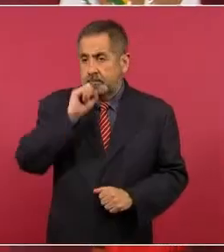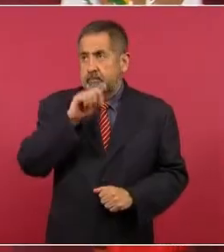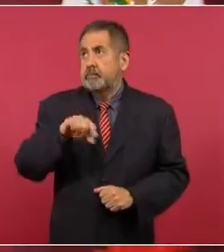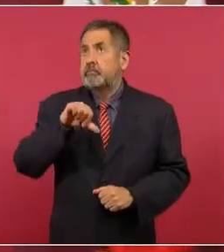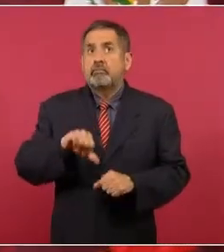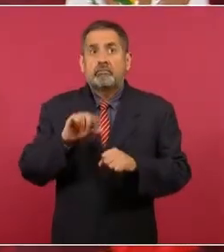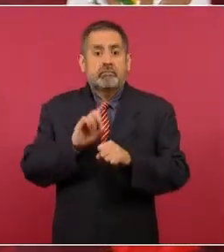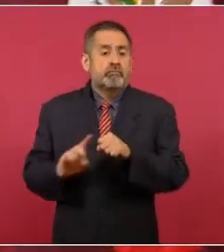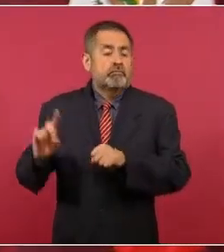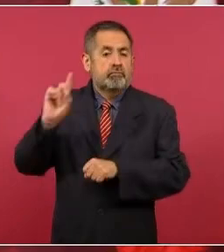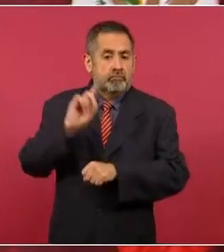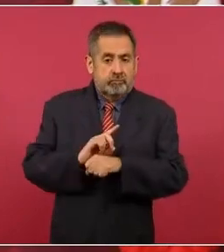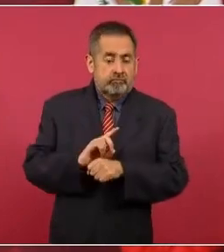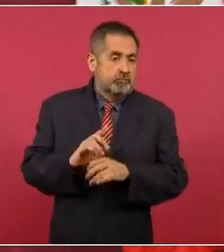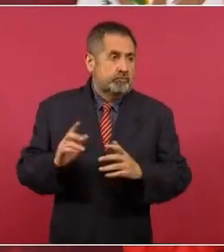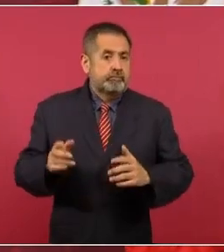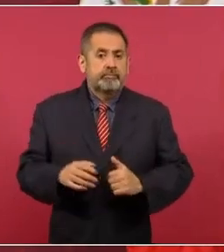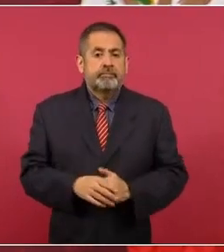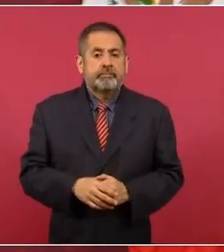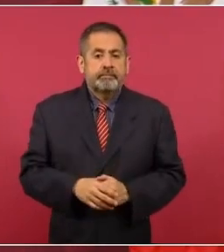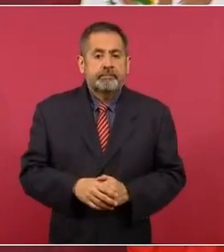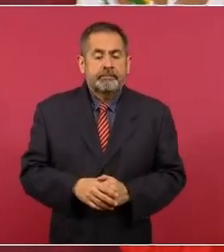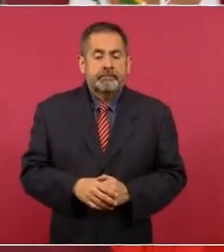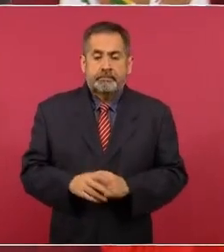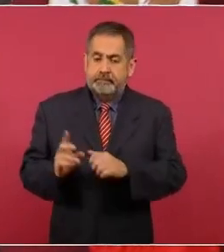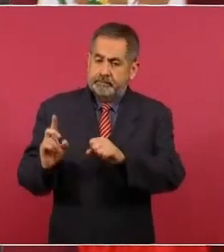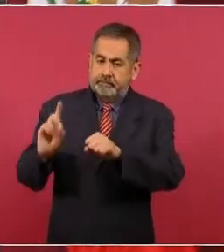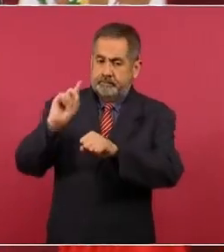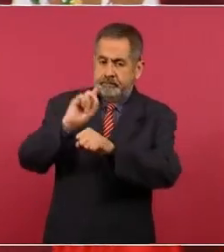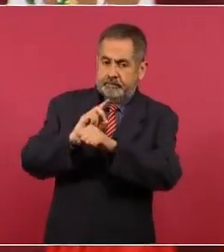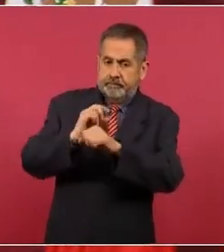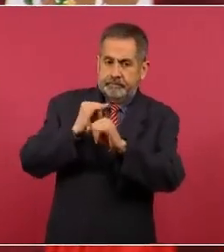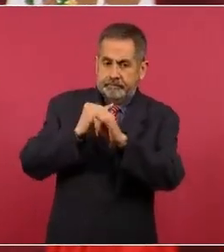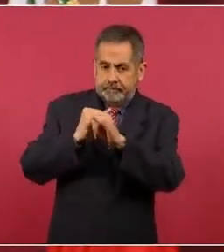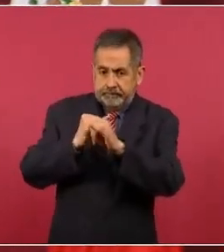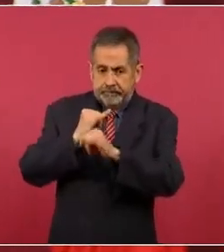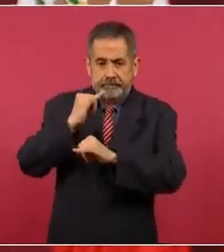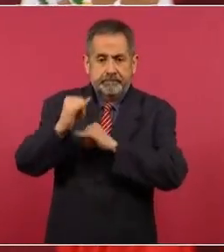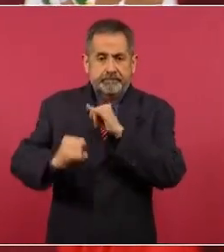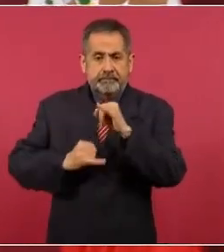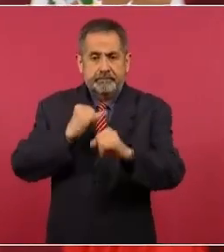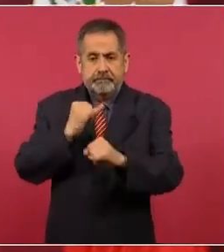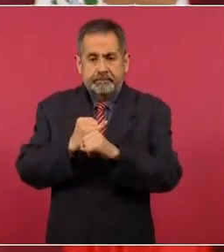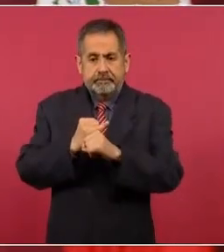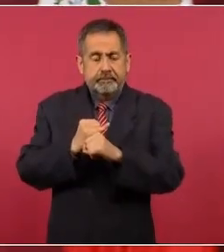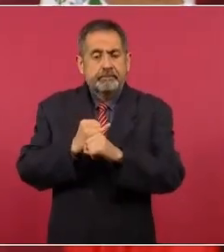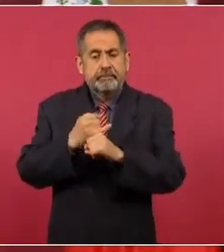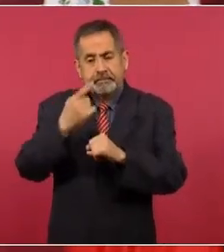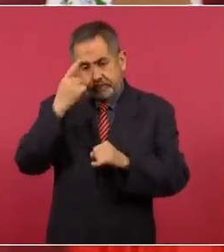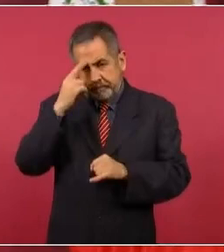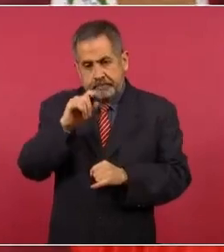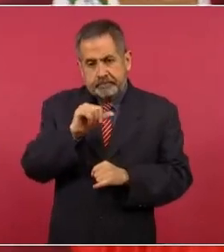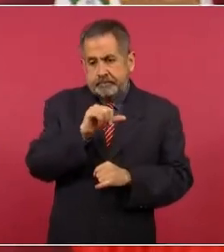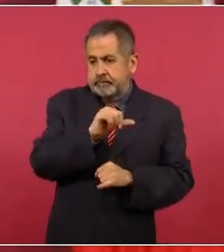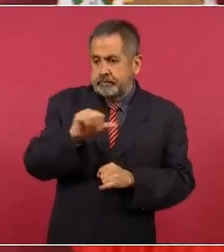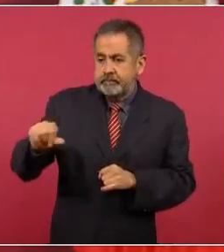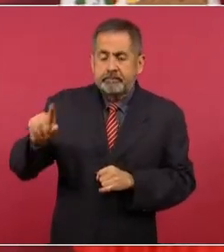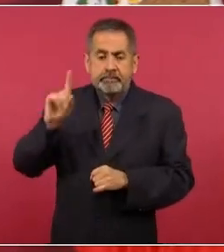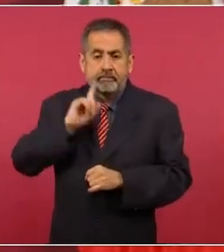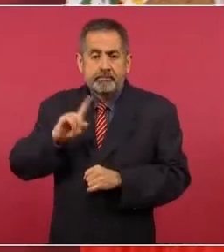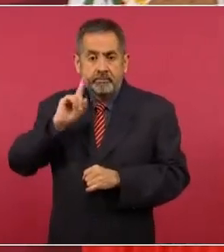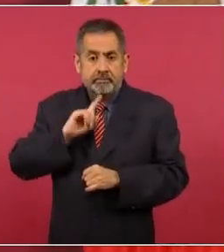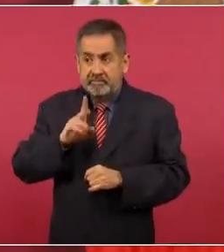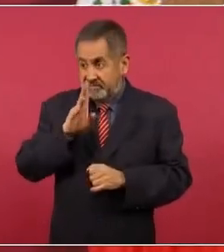el día internacional de la eliminación de la violencia contra